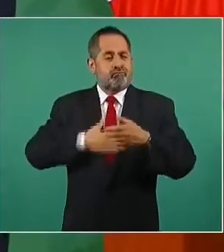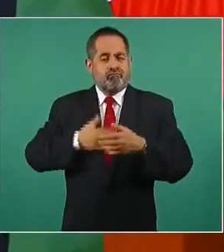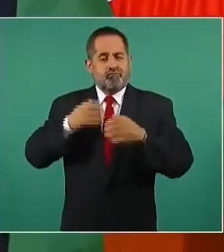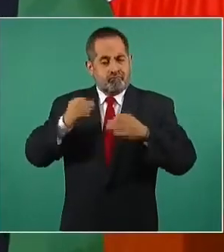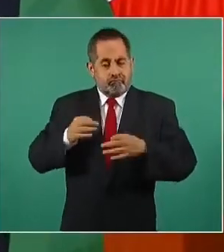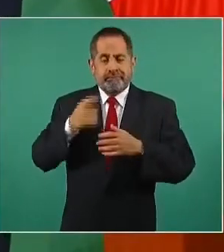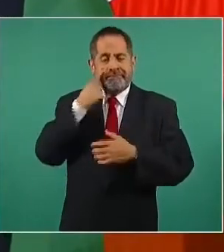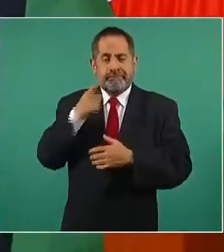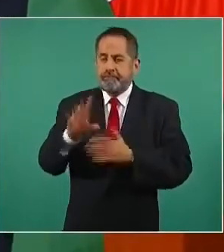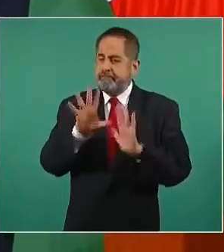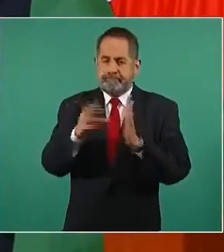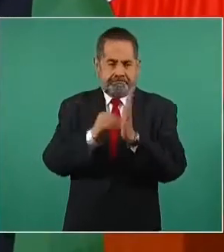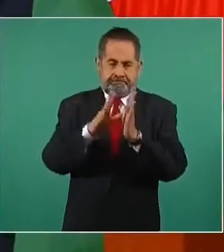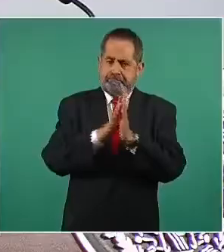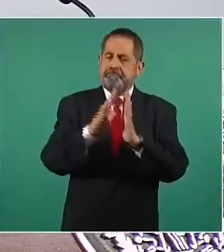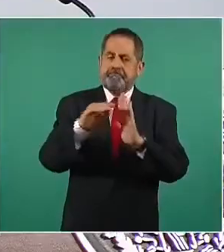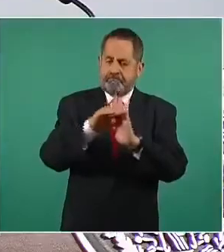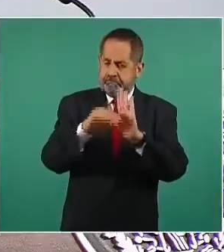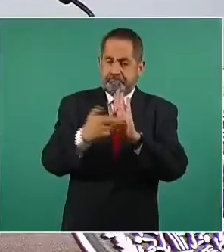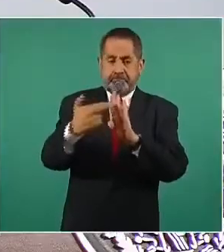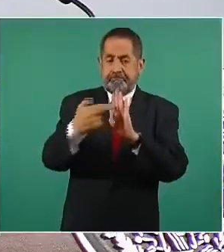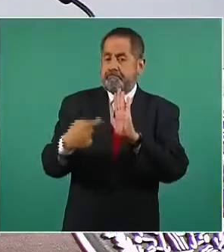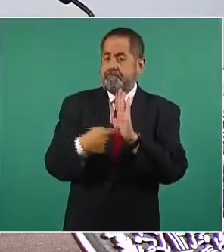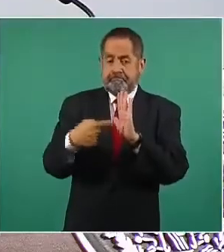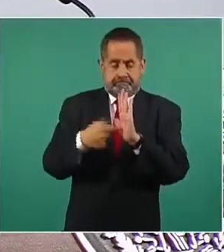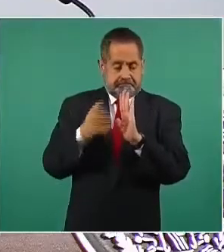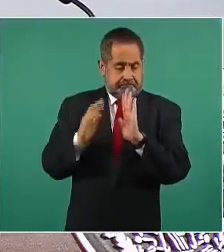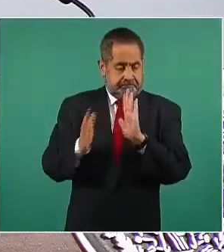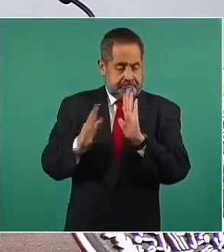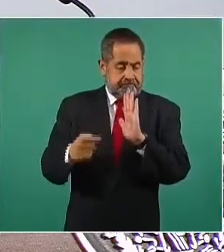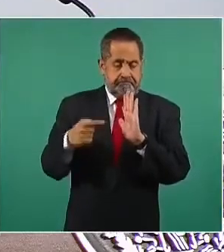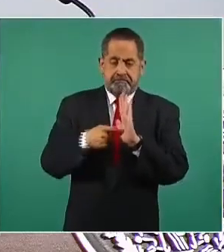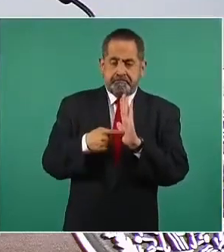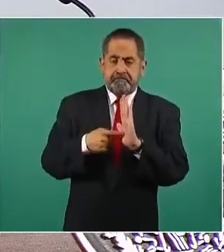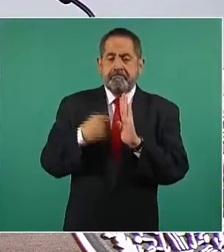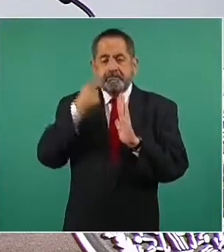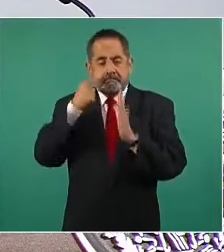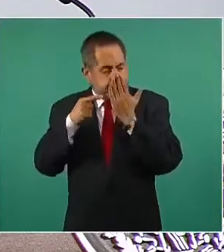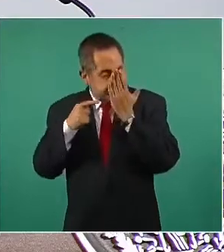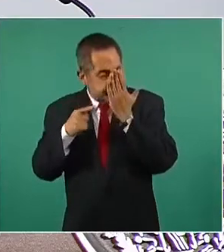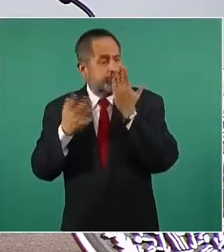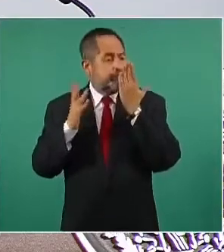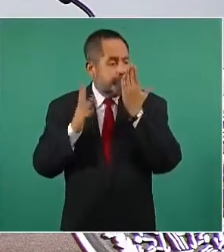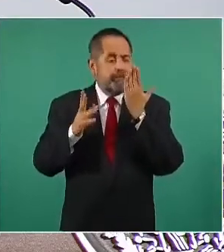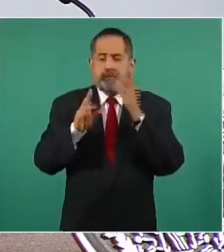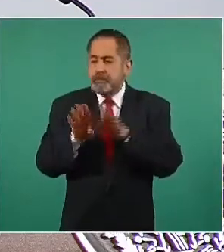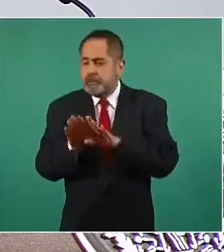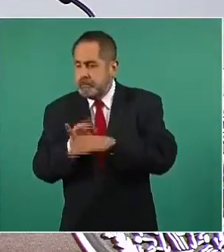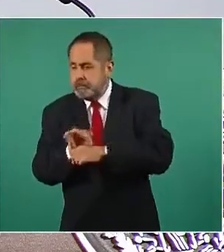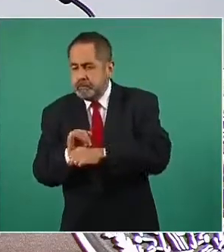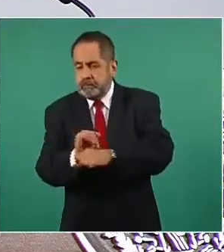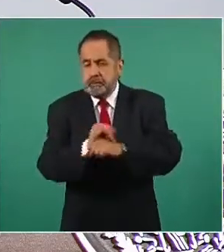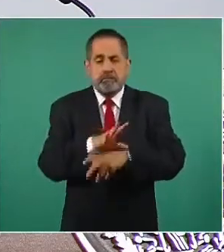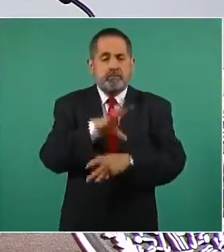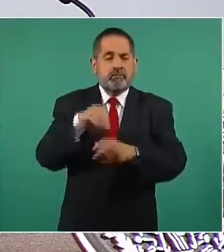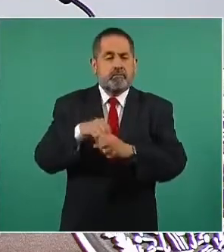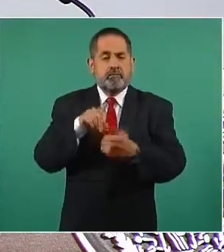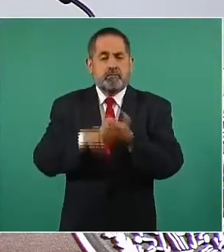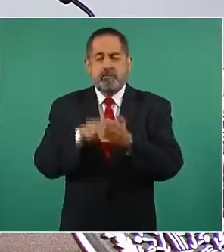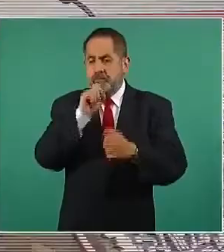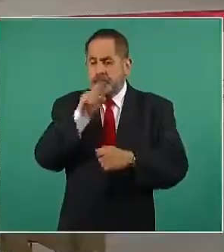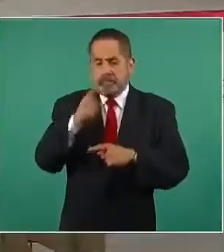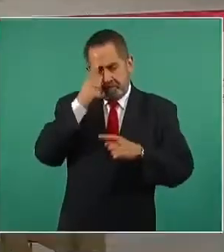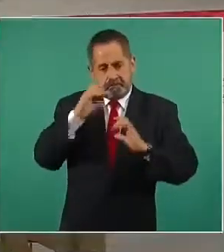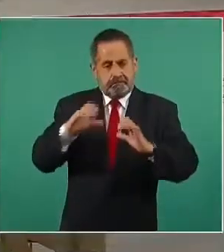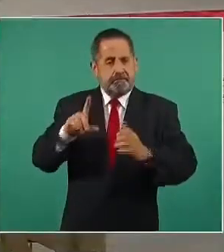Protocolo Nacional de Actuación Policial para la atención a la violencia de género contra las mujeres en el ámbito familiar,